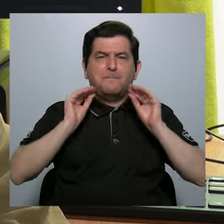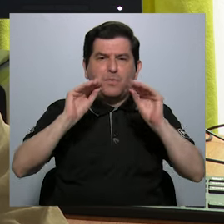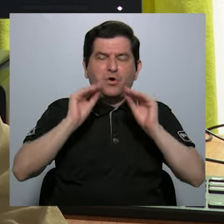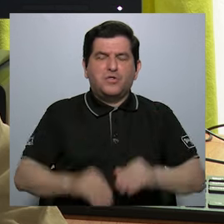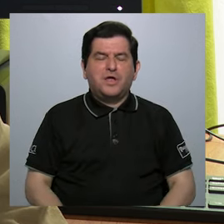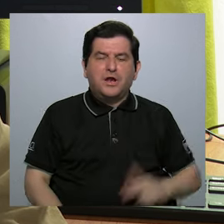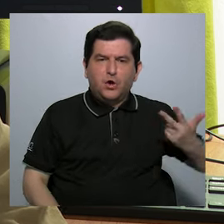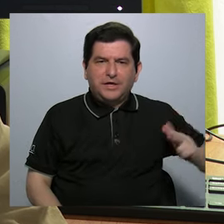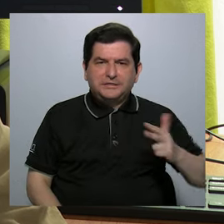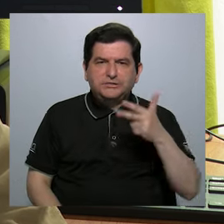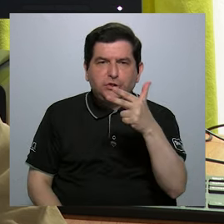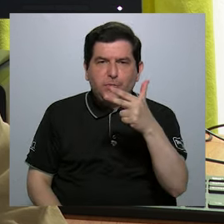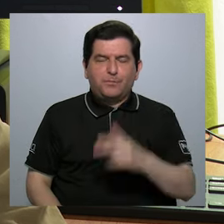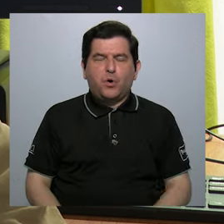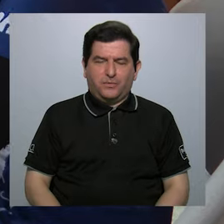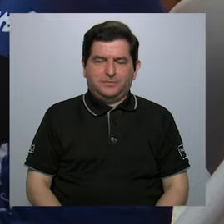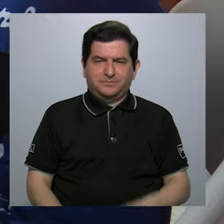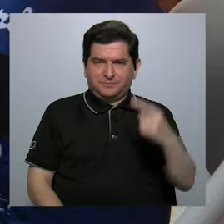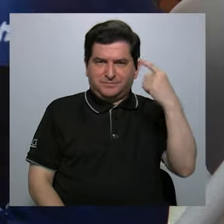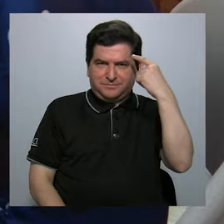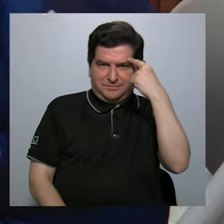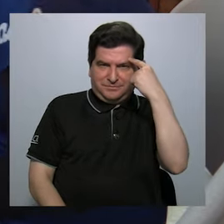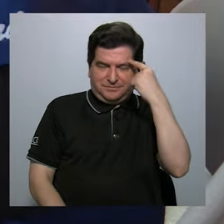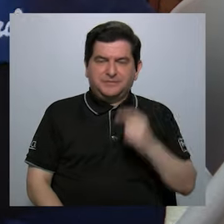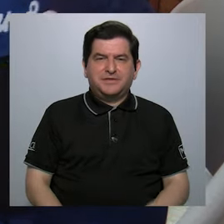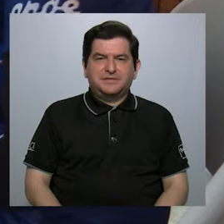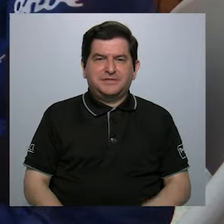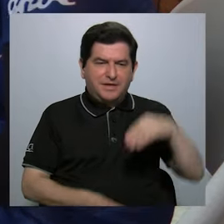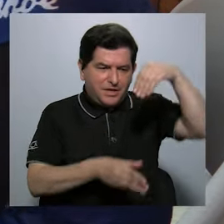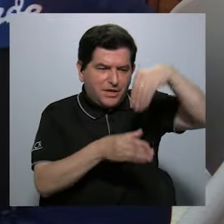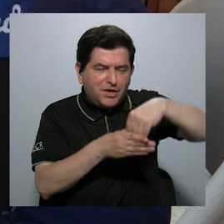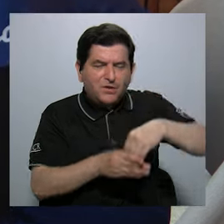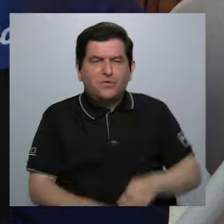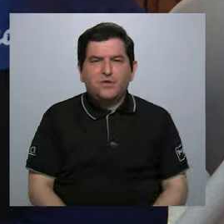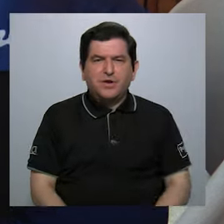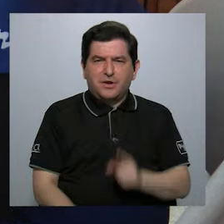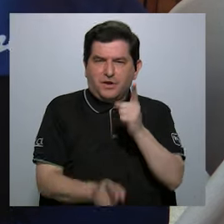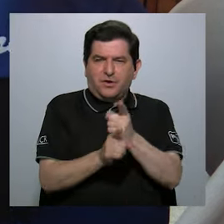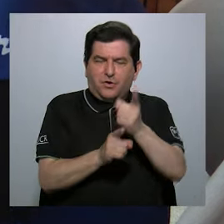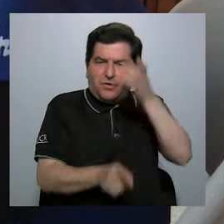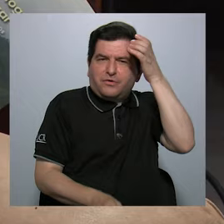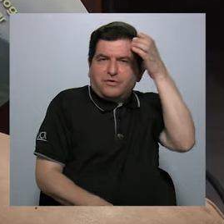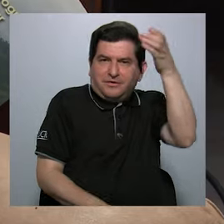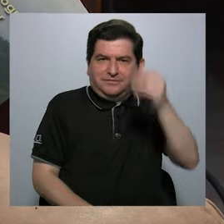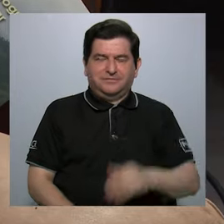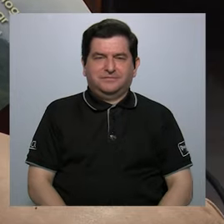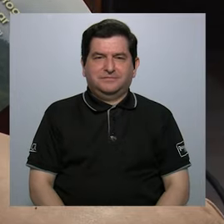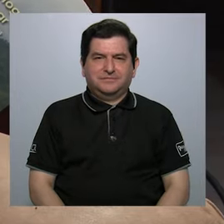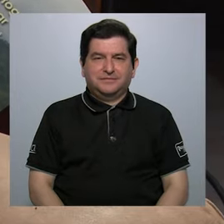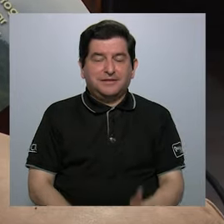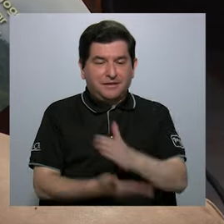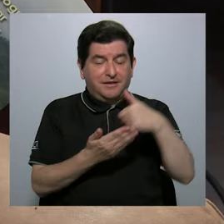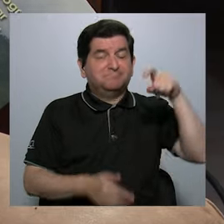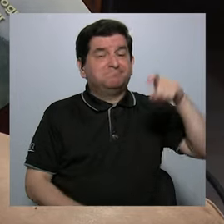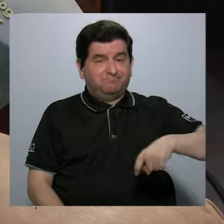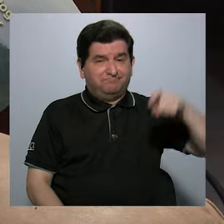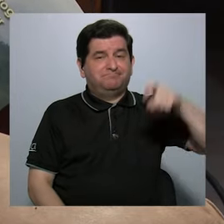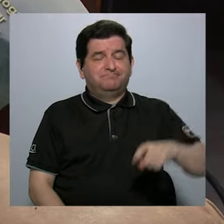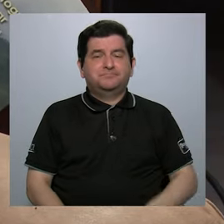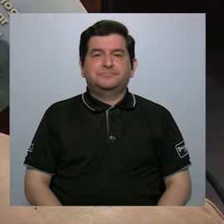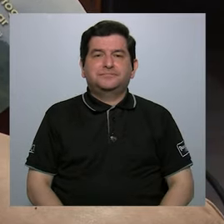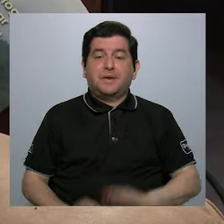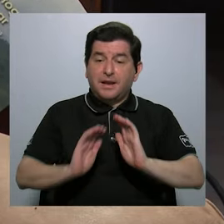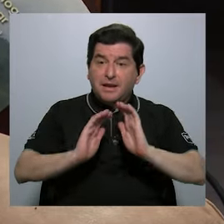un modelo educativo en Chiripó, ¿verdad?, que considerara, que considerara, perdón, la pertinencia cultural era algo